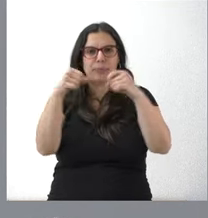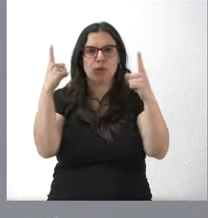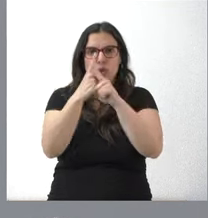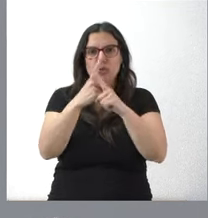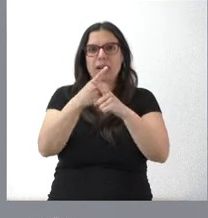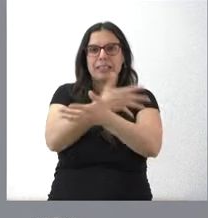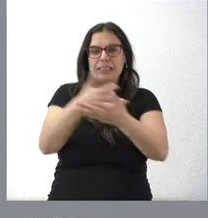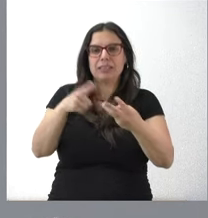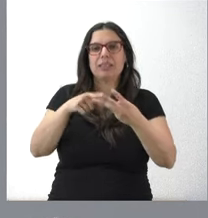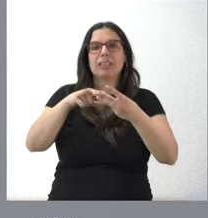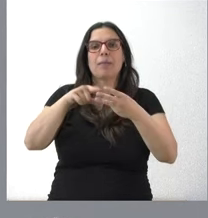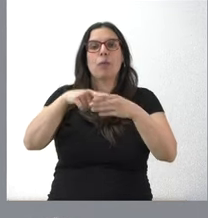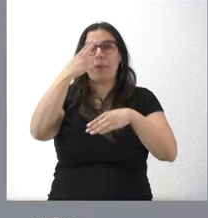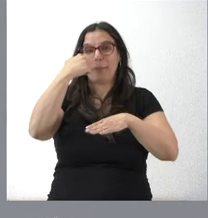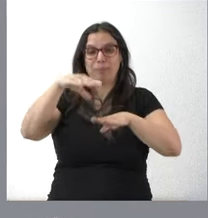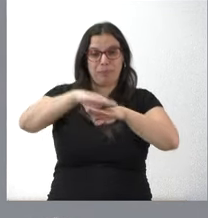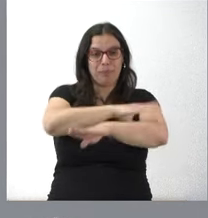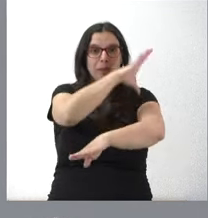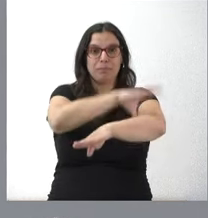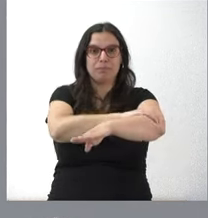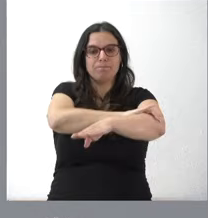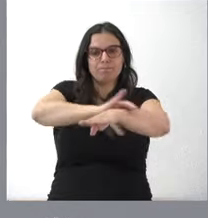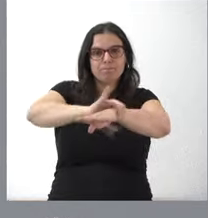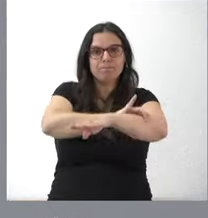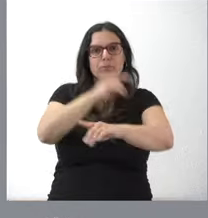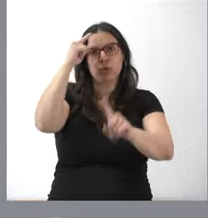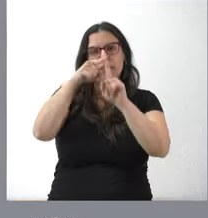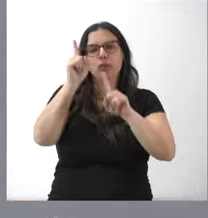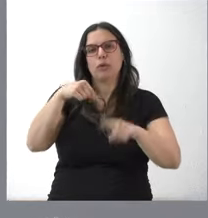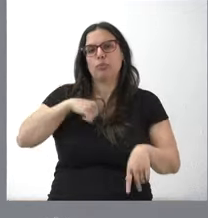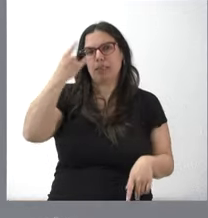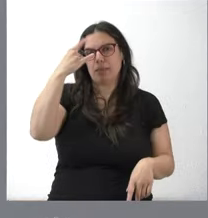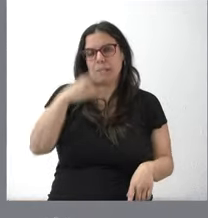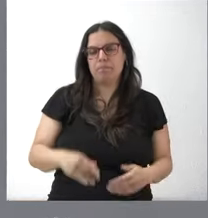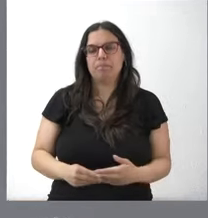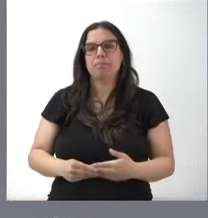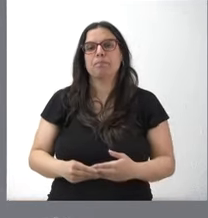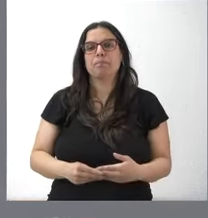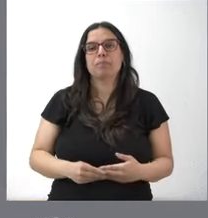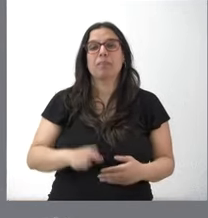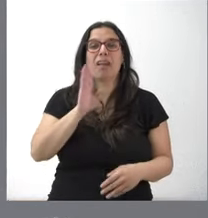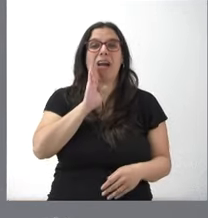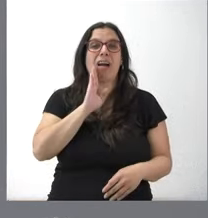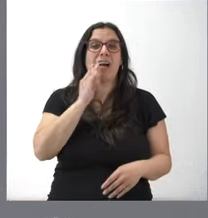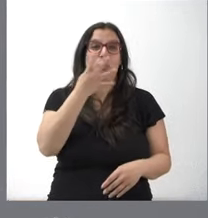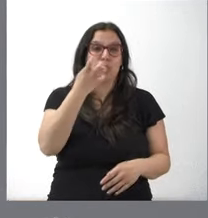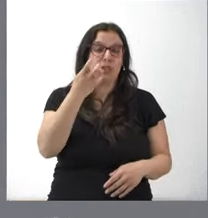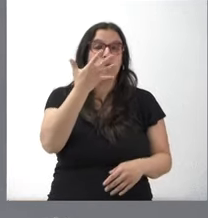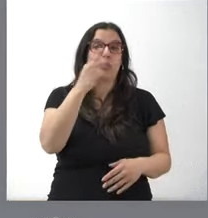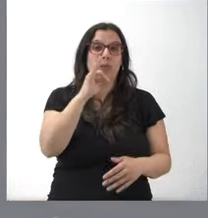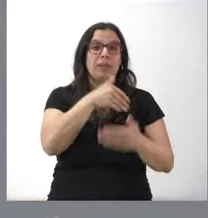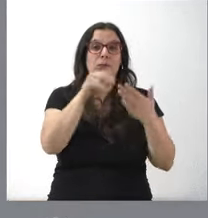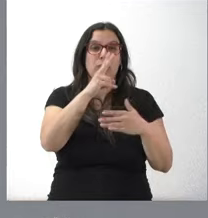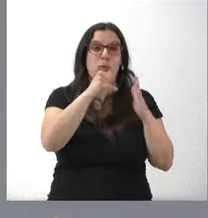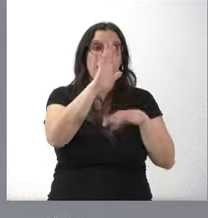y medias elásticas de compresión gradual con destino también a Salamanca. Esto se une a la cifra que hemos dicho de más de 450 millones